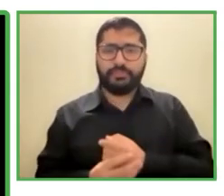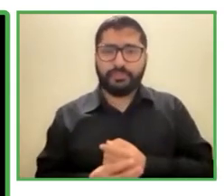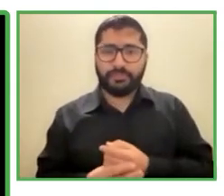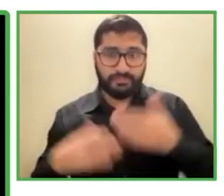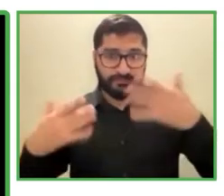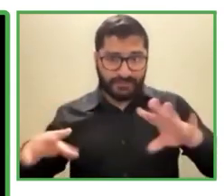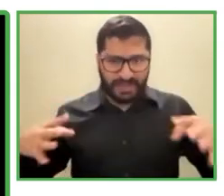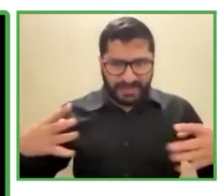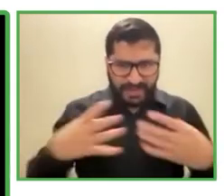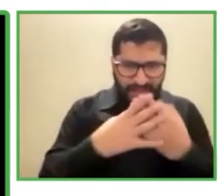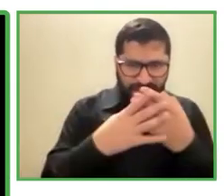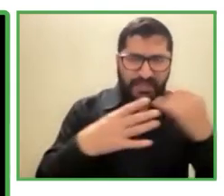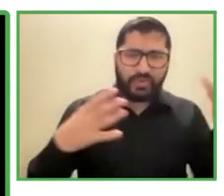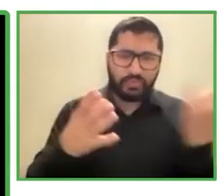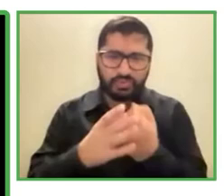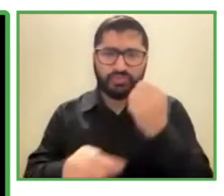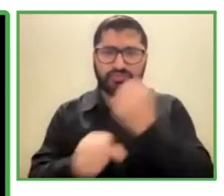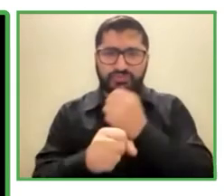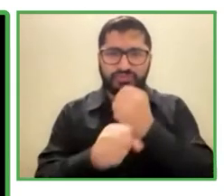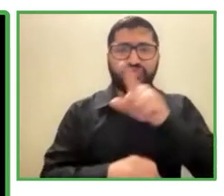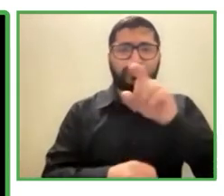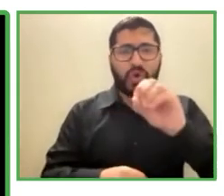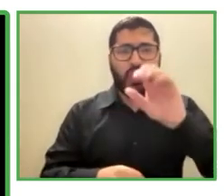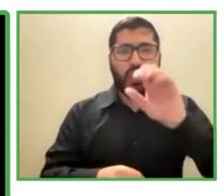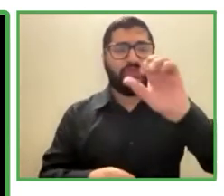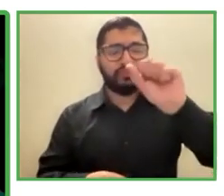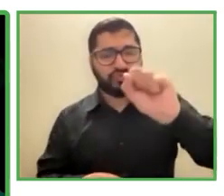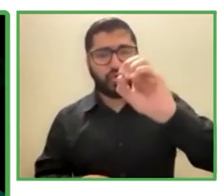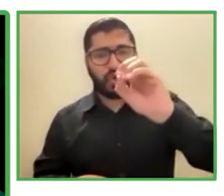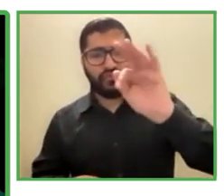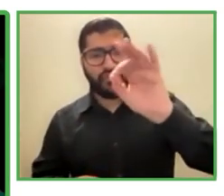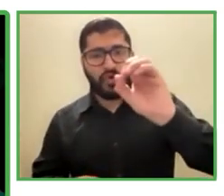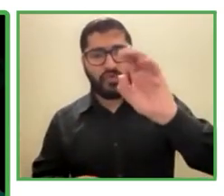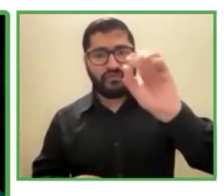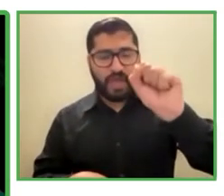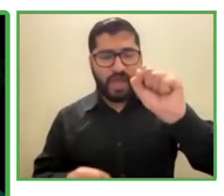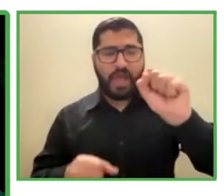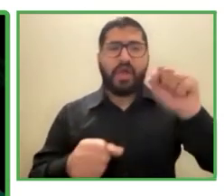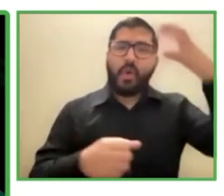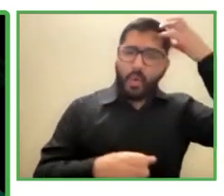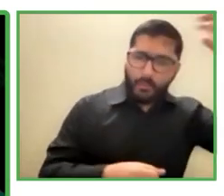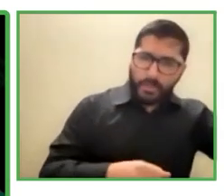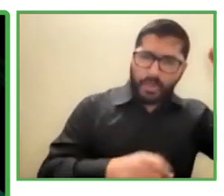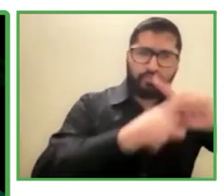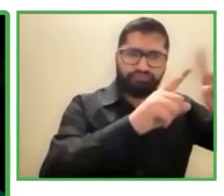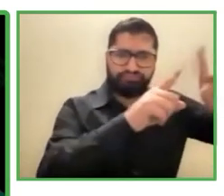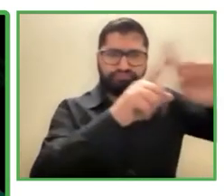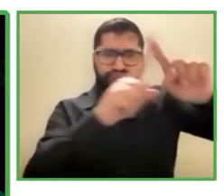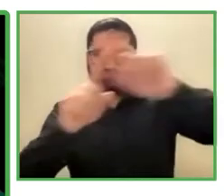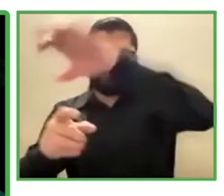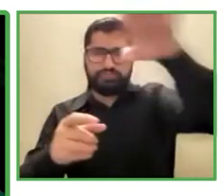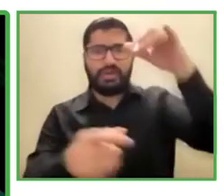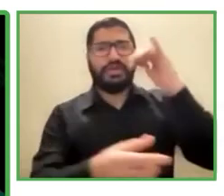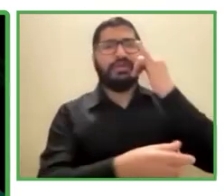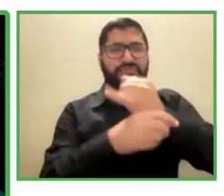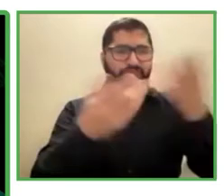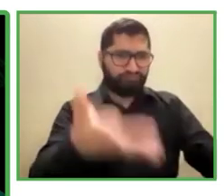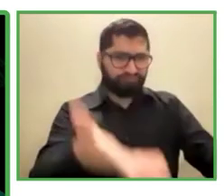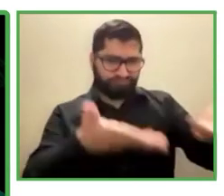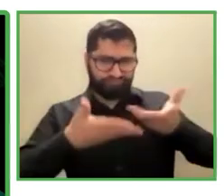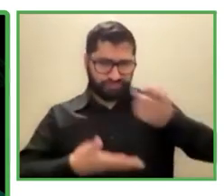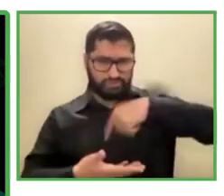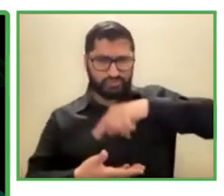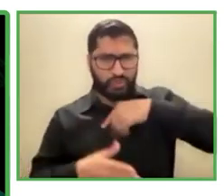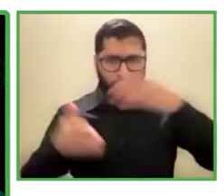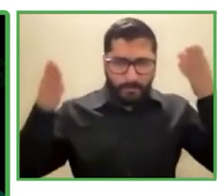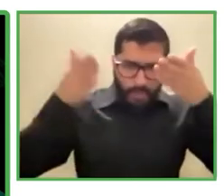algunos reconocimientos también que son internacionales y buscamos aliados en nuevos emprendedores que quieran y